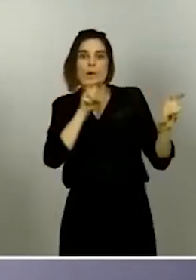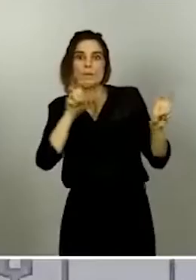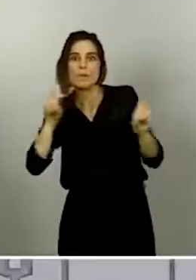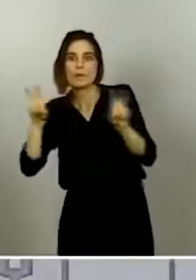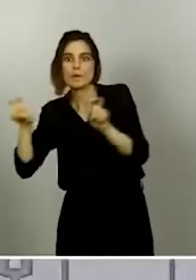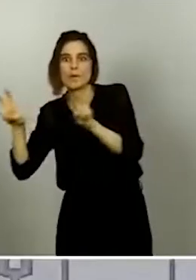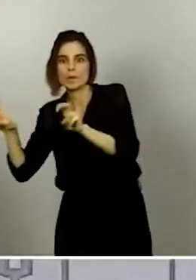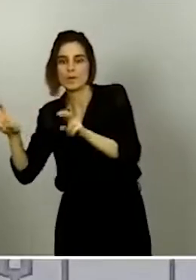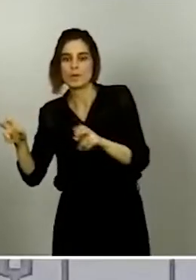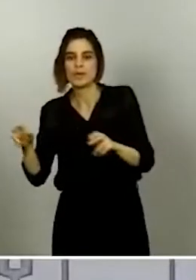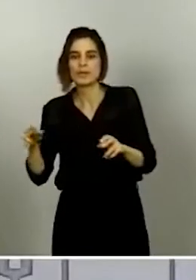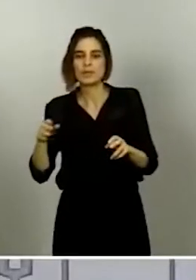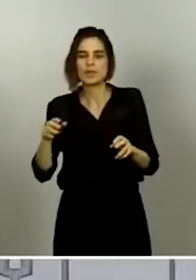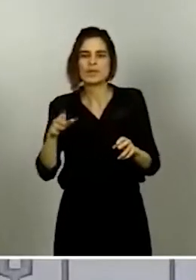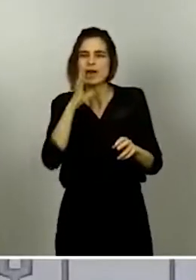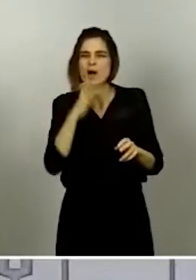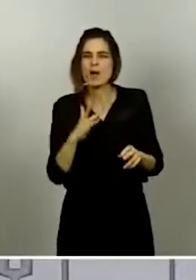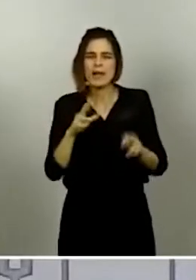en la toma de decisiones?